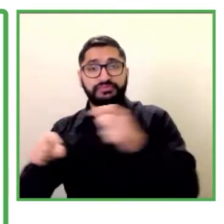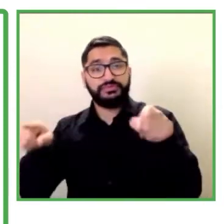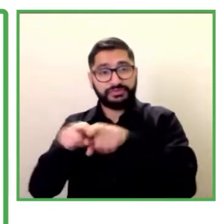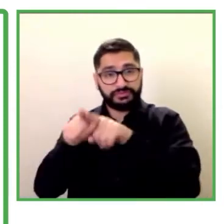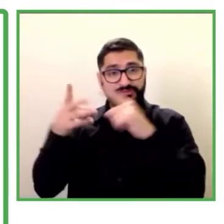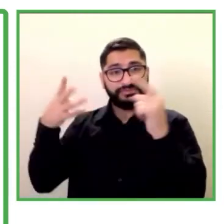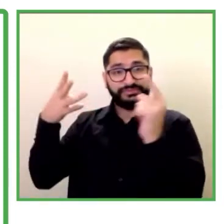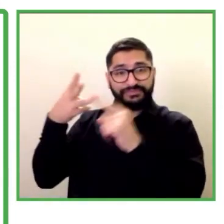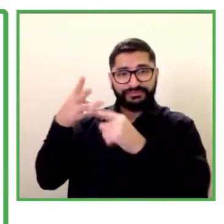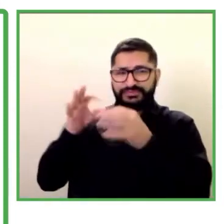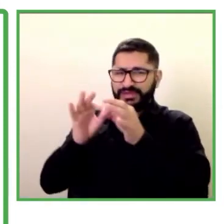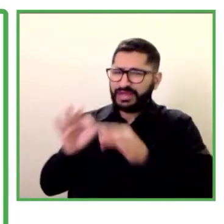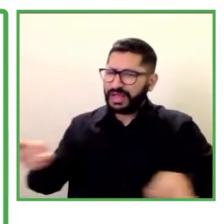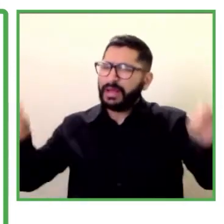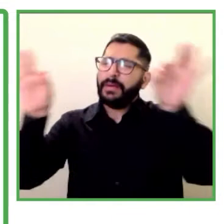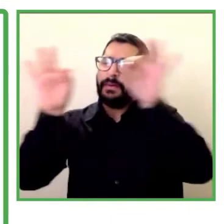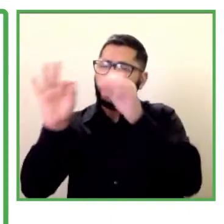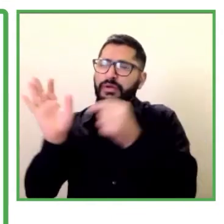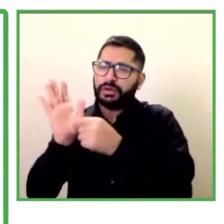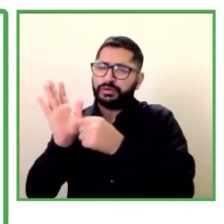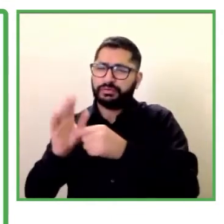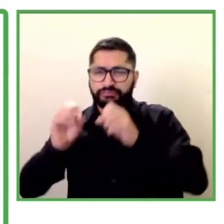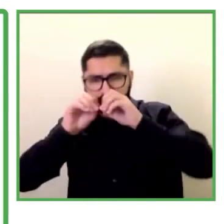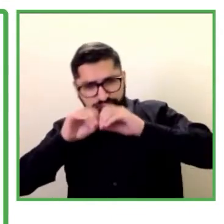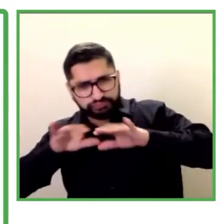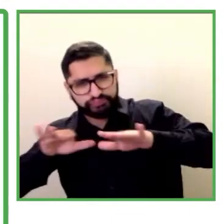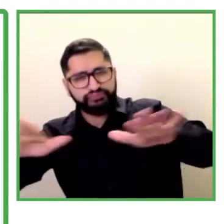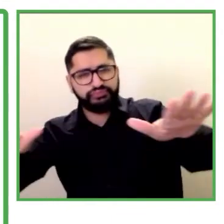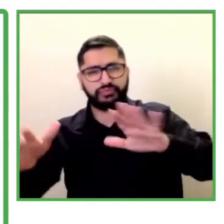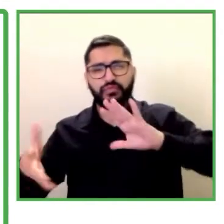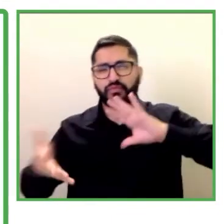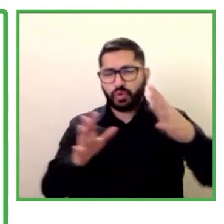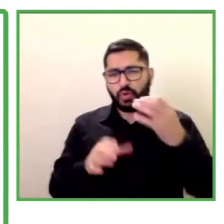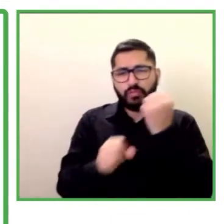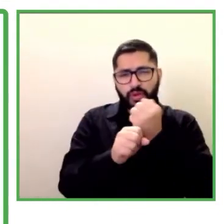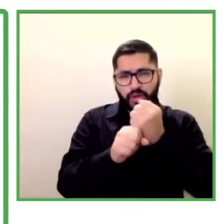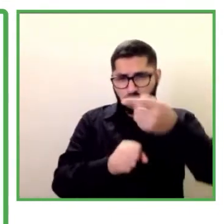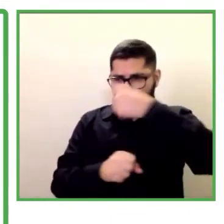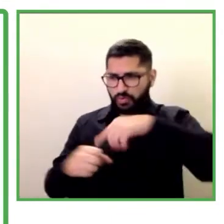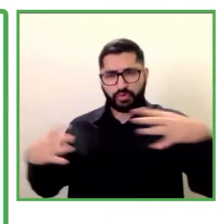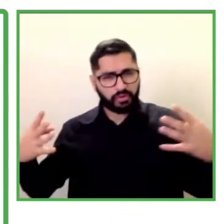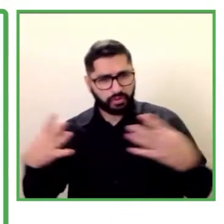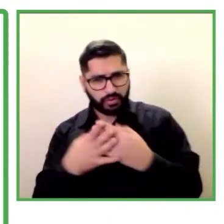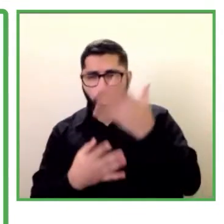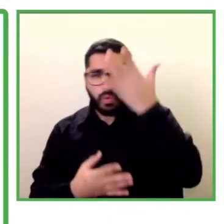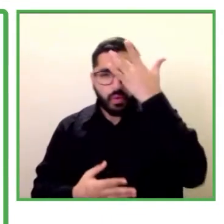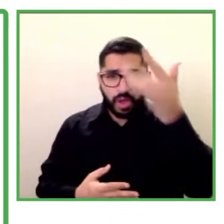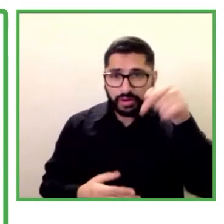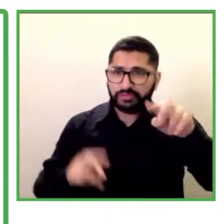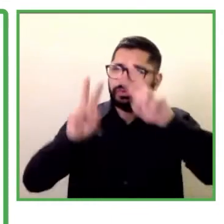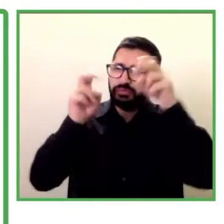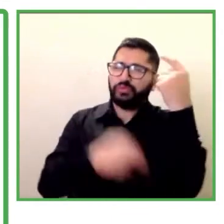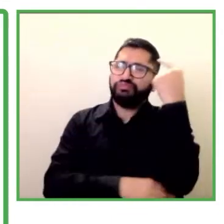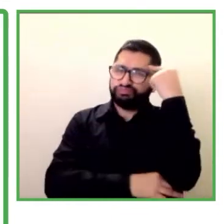formato y el trabajo en red porque creemos por supuesto en su efecto transformador muchas gracias